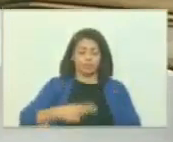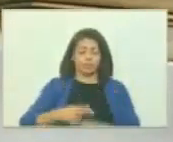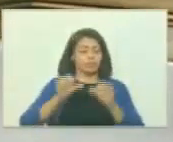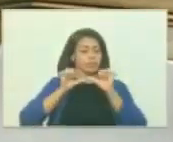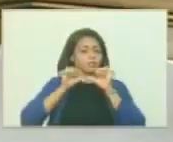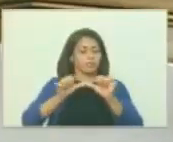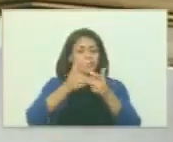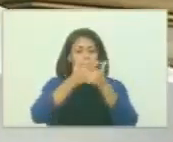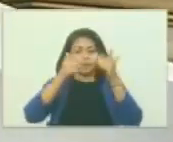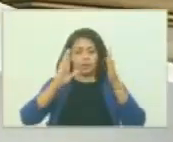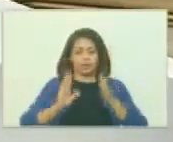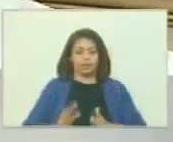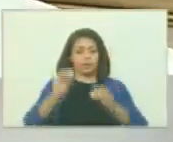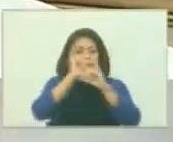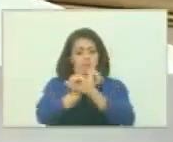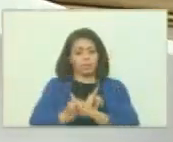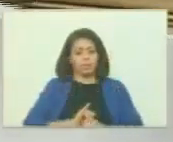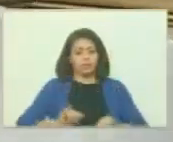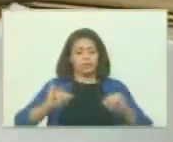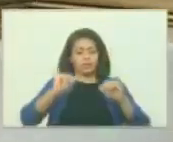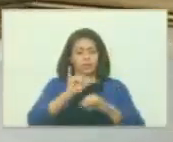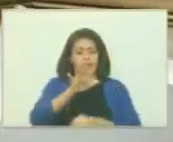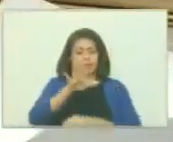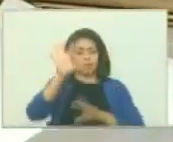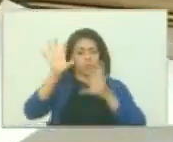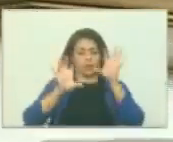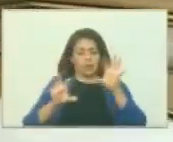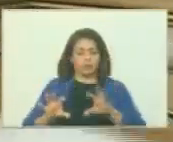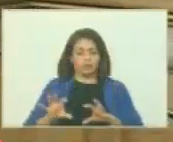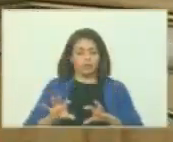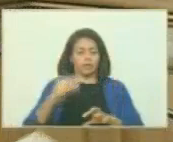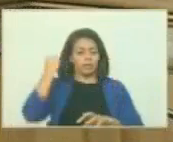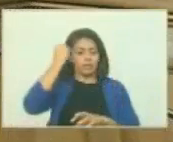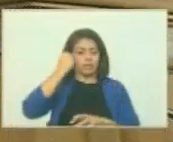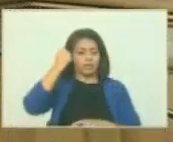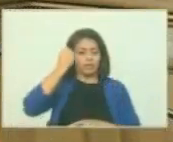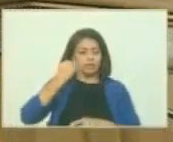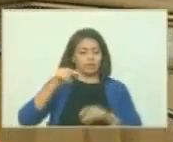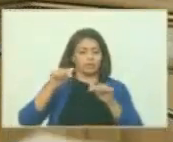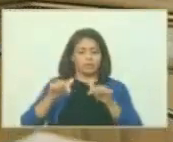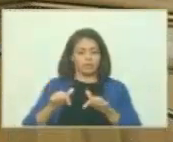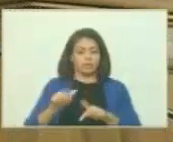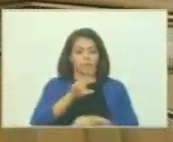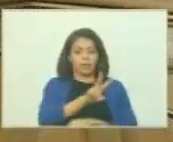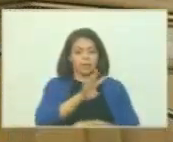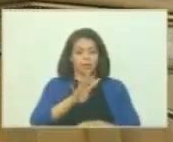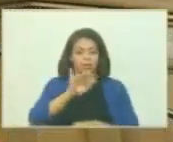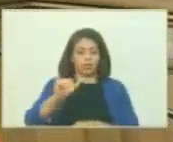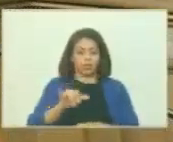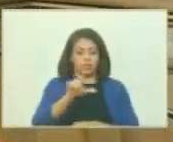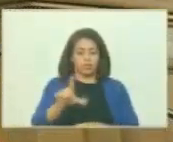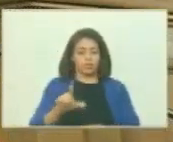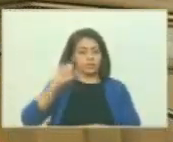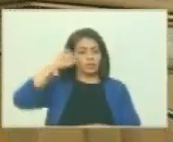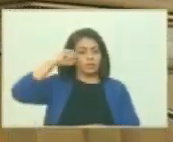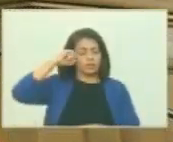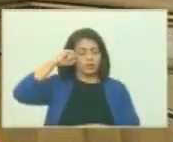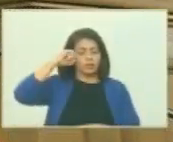la libertad y la independencia de cinco naciones. Considerando que el 24 de julio se